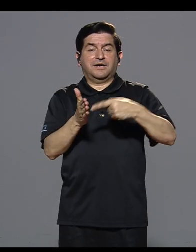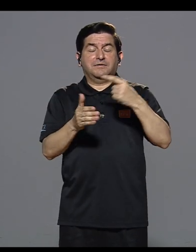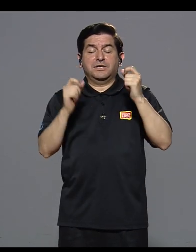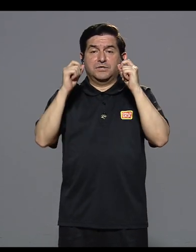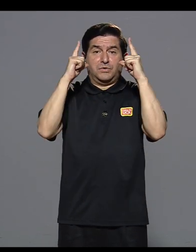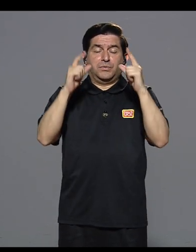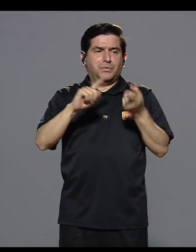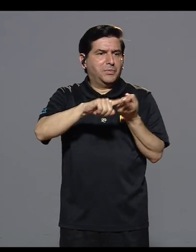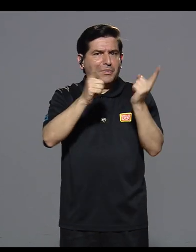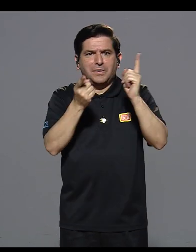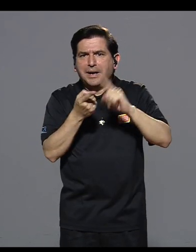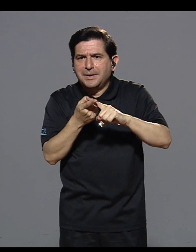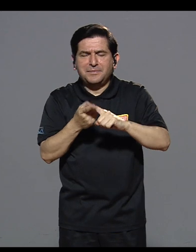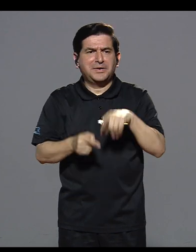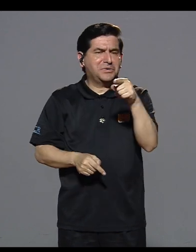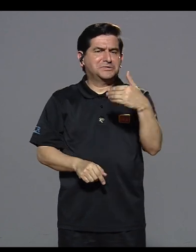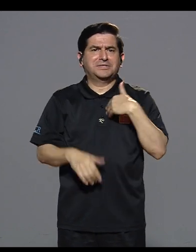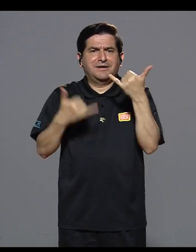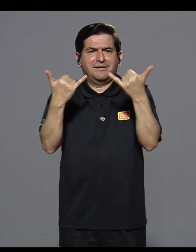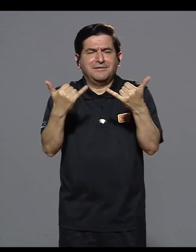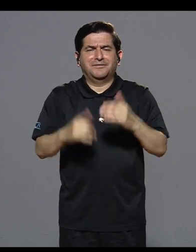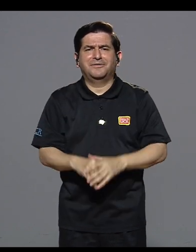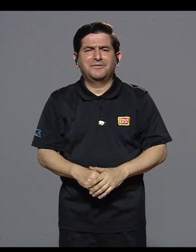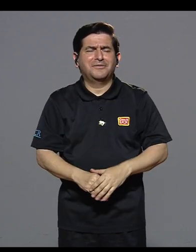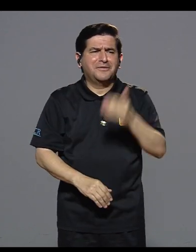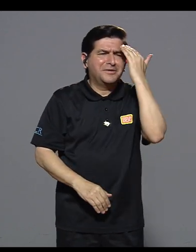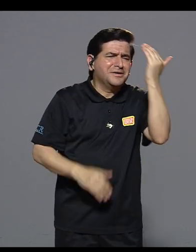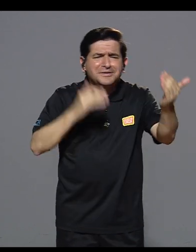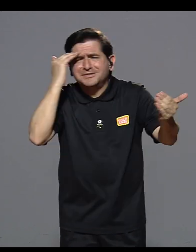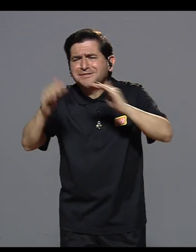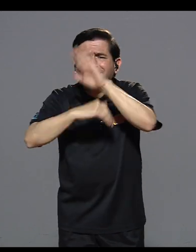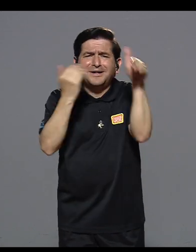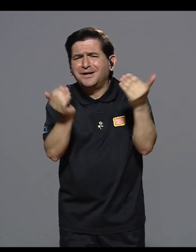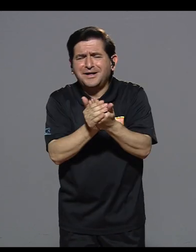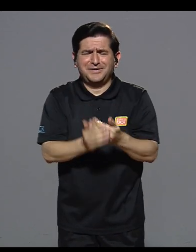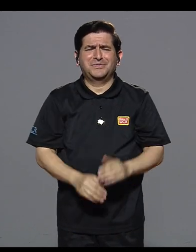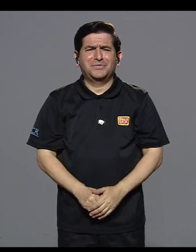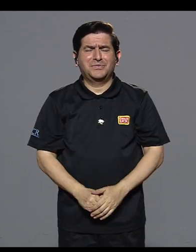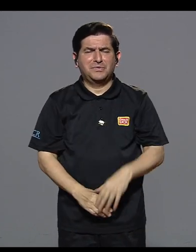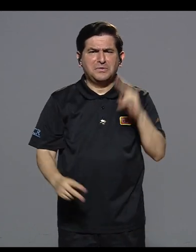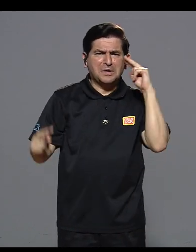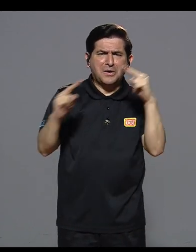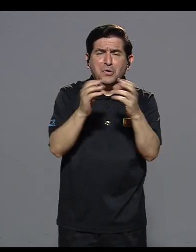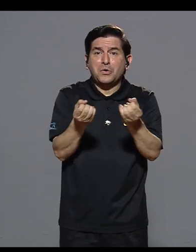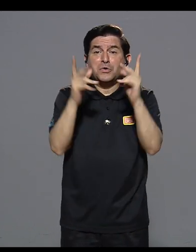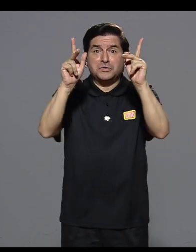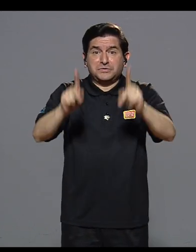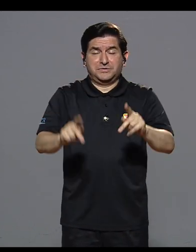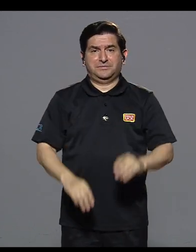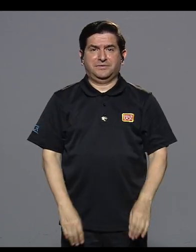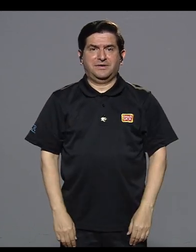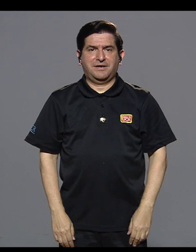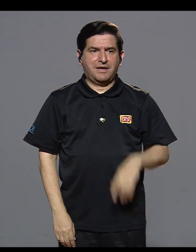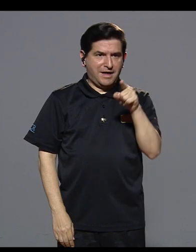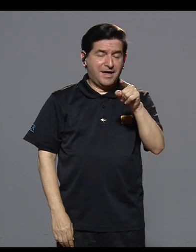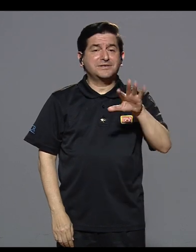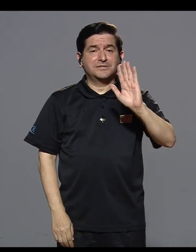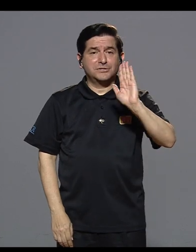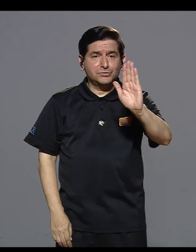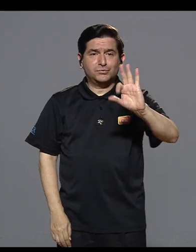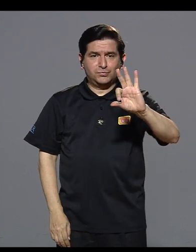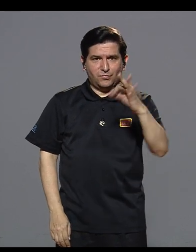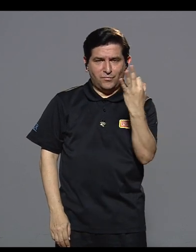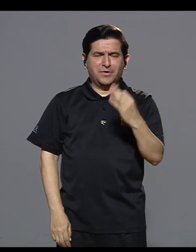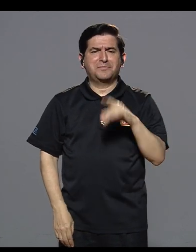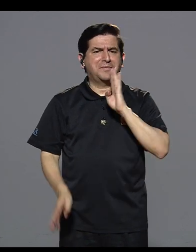Es increíble, yo a veces me sorprende la cantidad de amigos y amigas que él tiene. O sea, saluda a todo mundo, conoce demasiada gente, pero